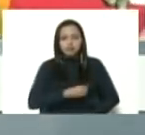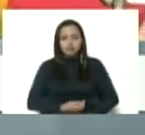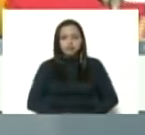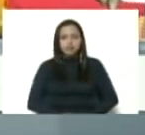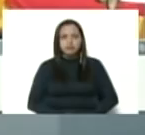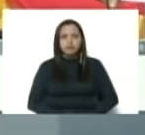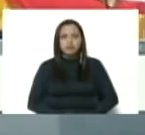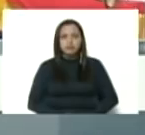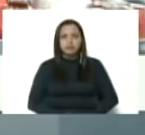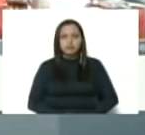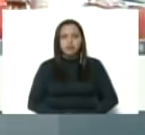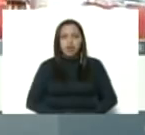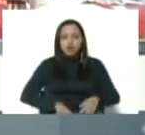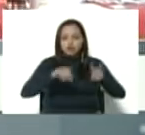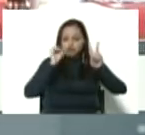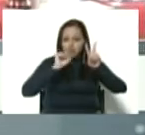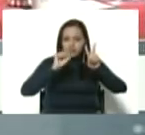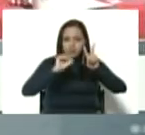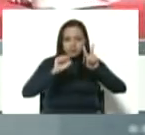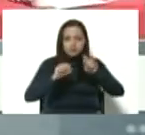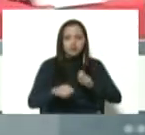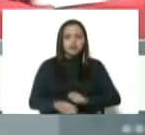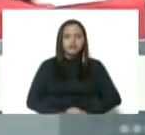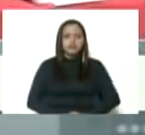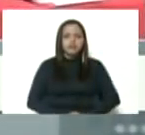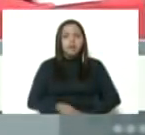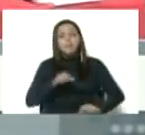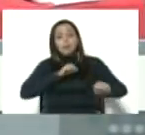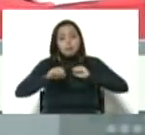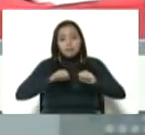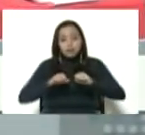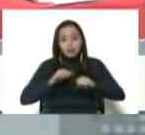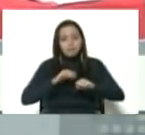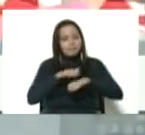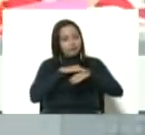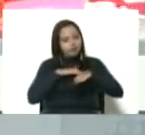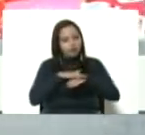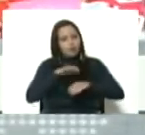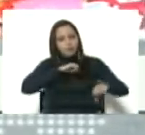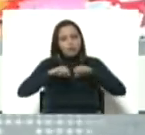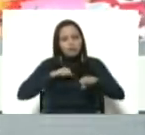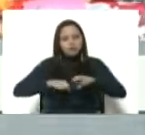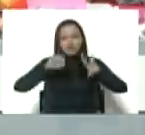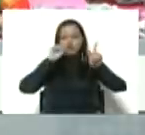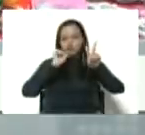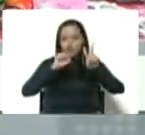Misión Somos Venezuela. Movimiento, perdón. Movimiento, perdón. Somos Venezuela.